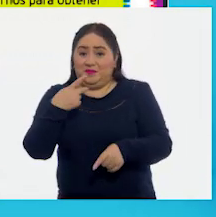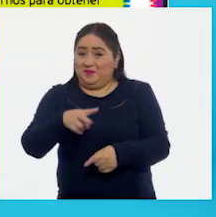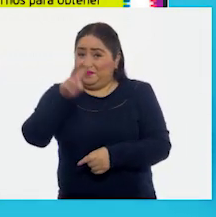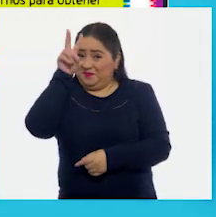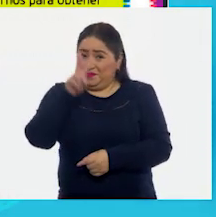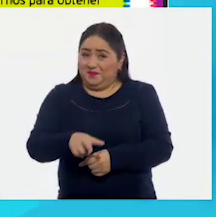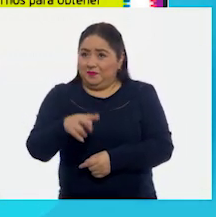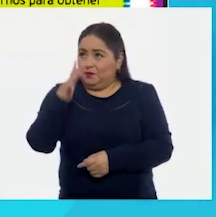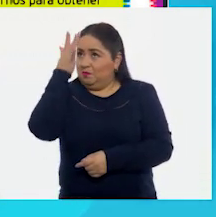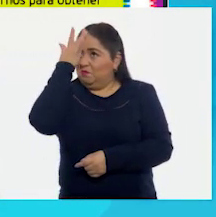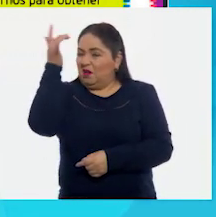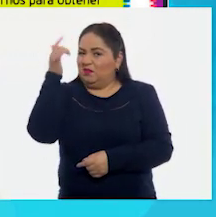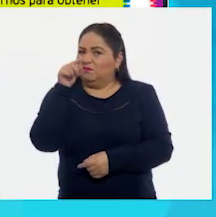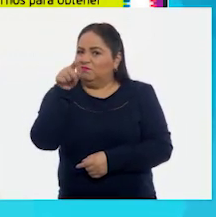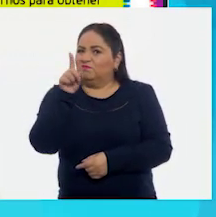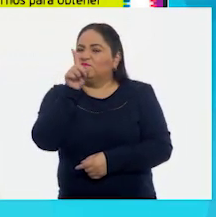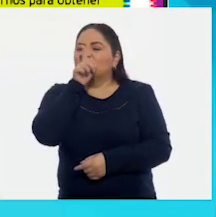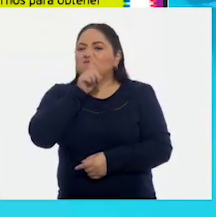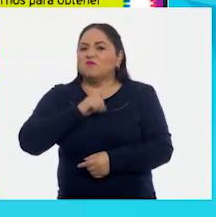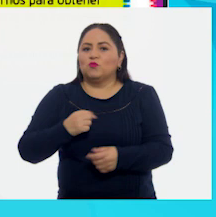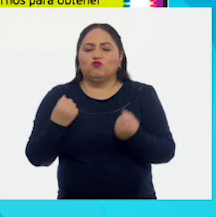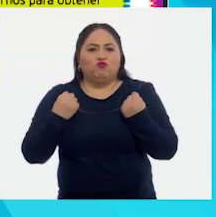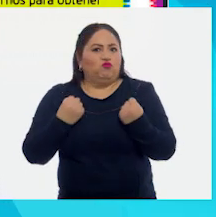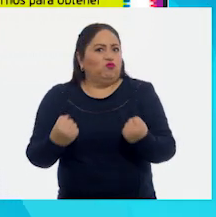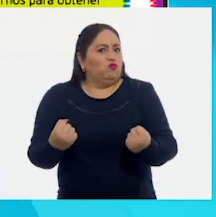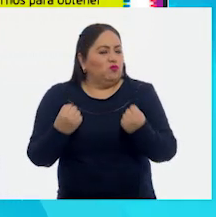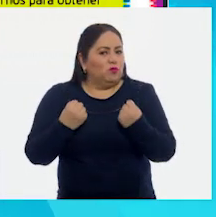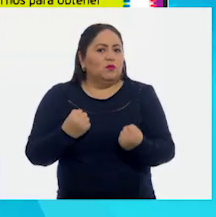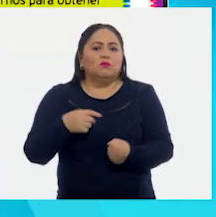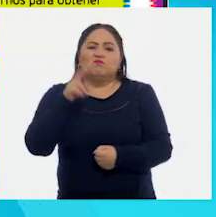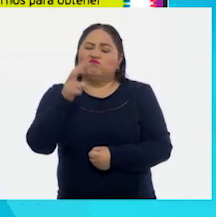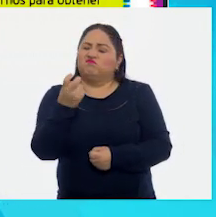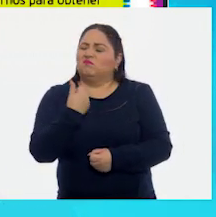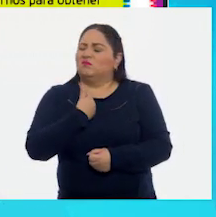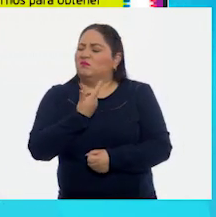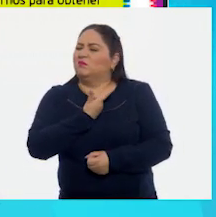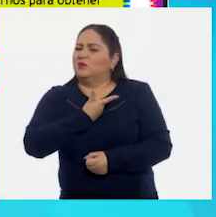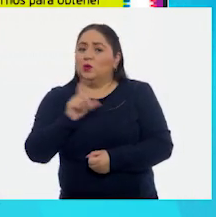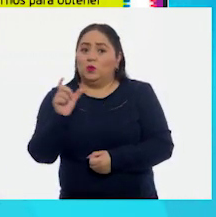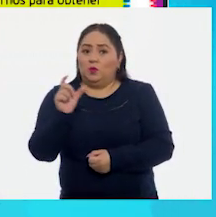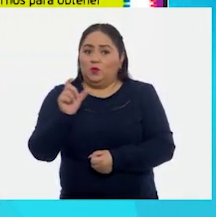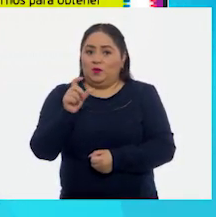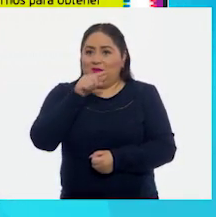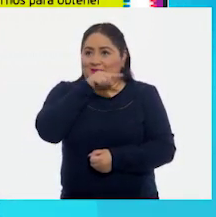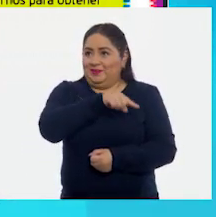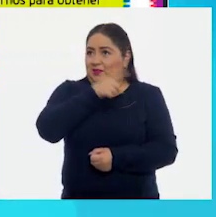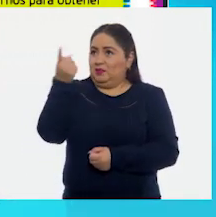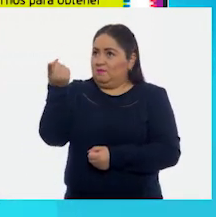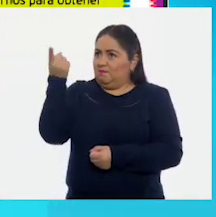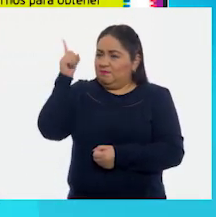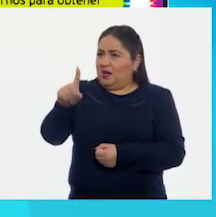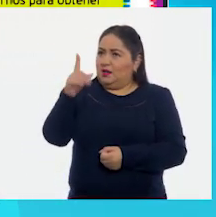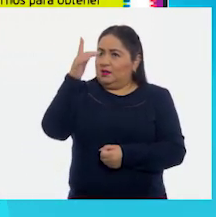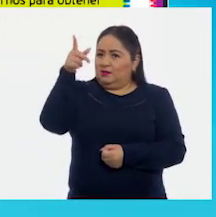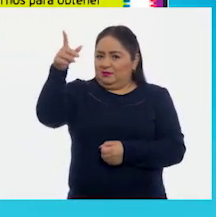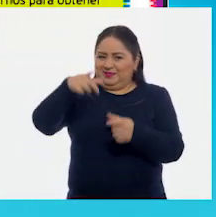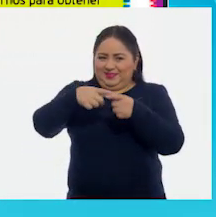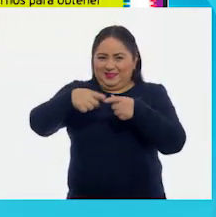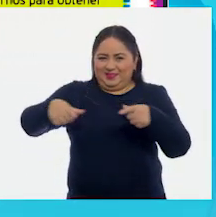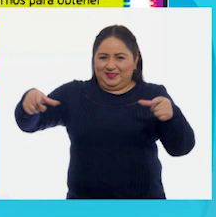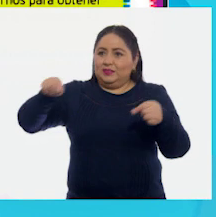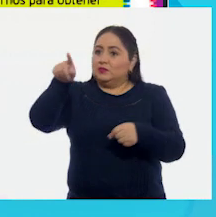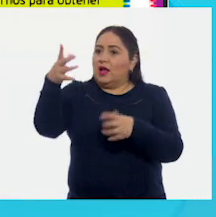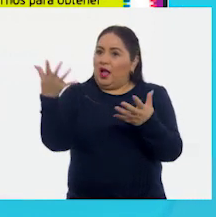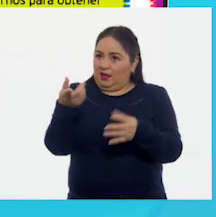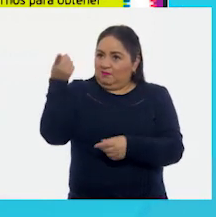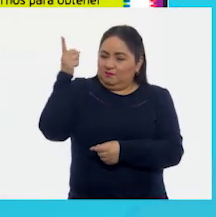es que era un mago mentiroso y poderoso. No me agradó cuando Aladino le ordena al genio hacer muchas cosas.